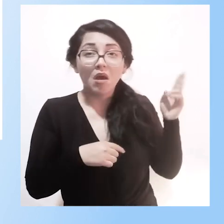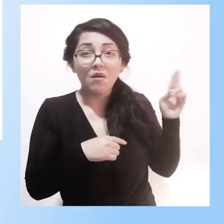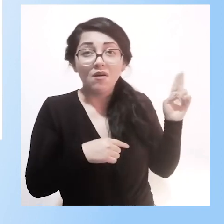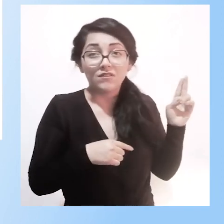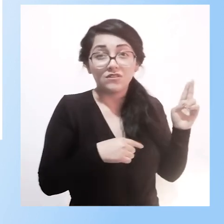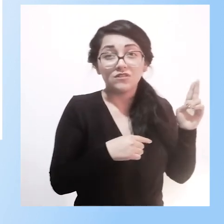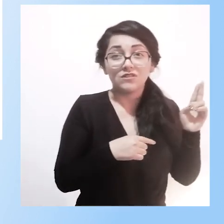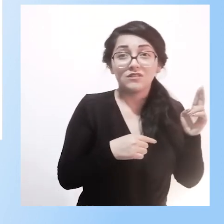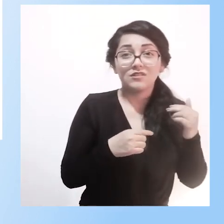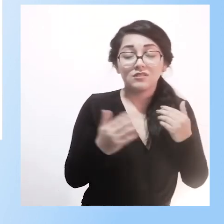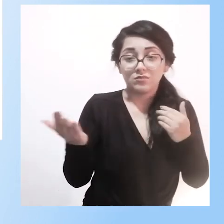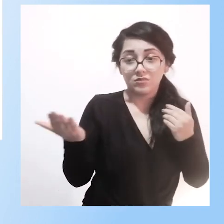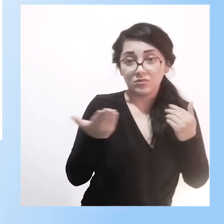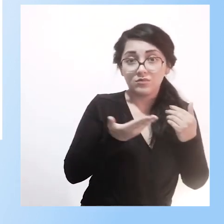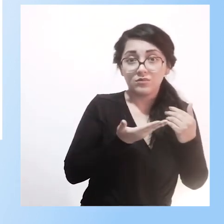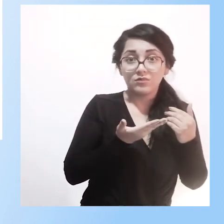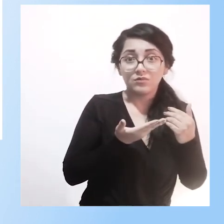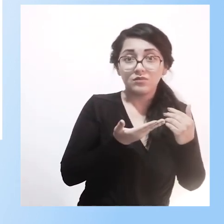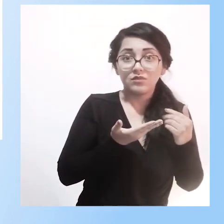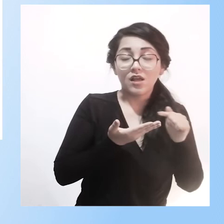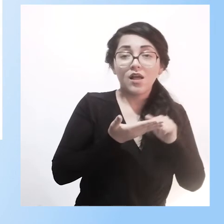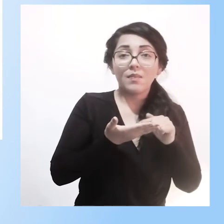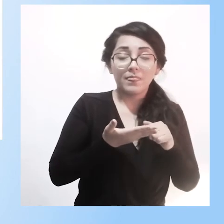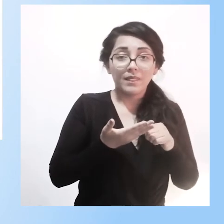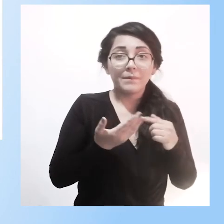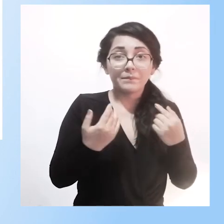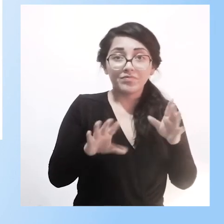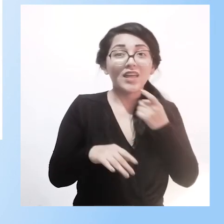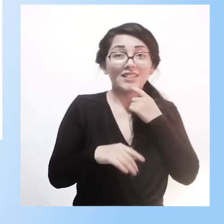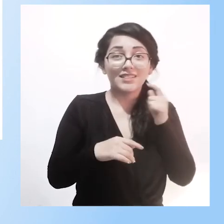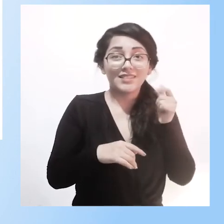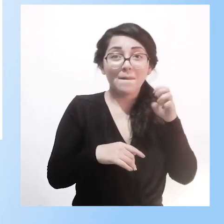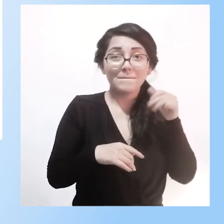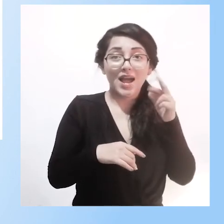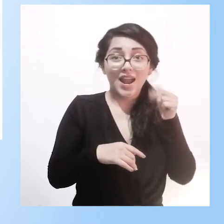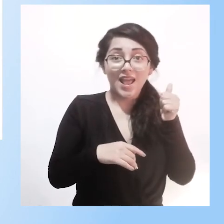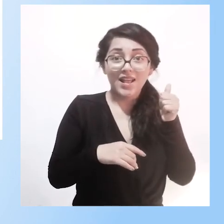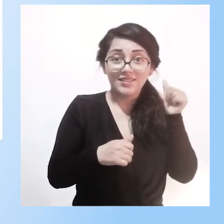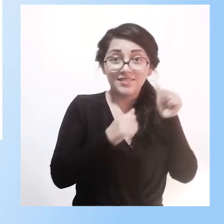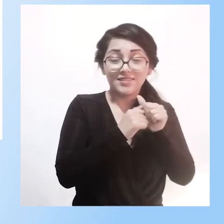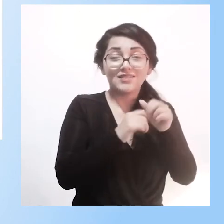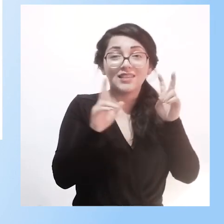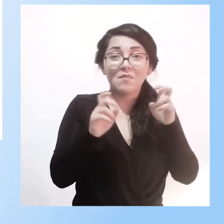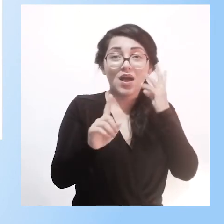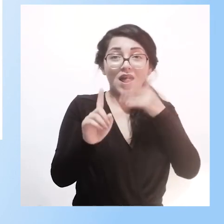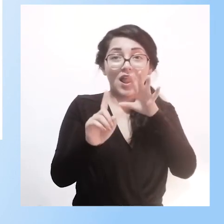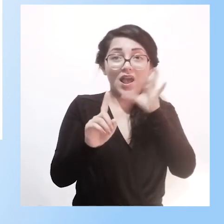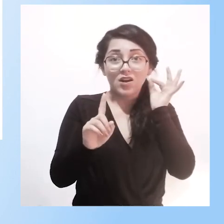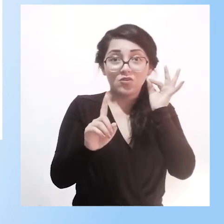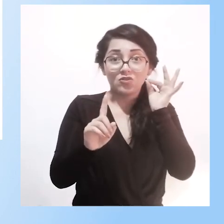el profesor y también Tamara cuando habló de un diagnóstico inicial